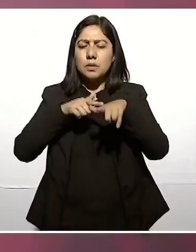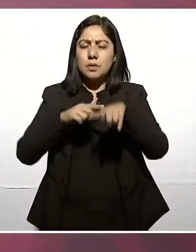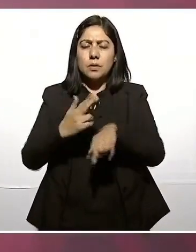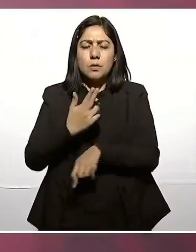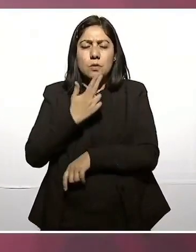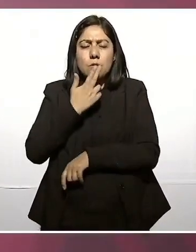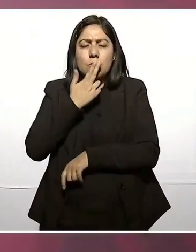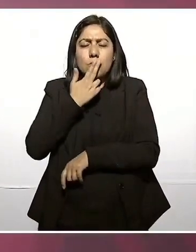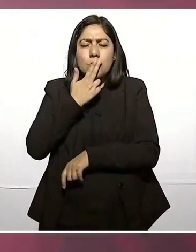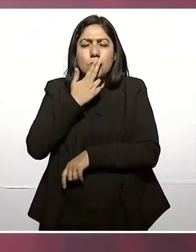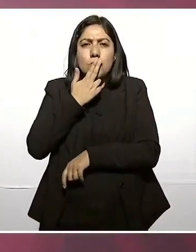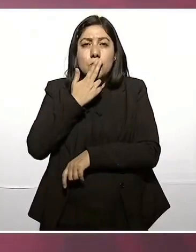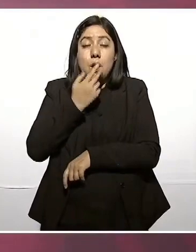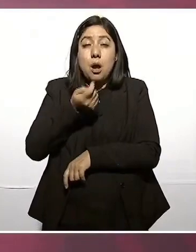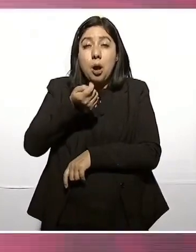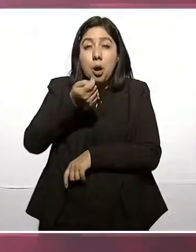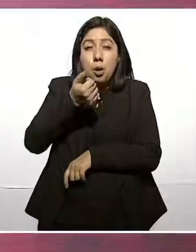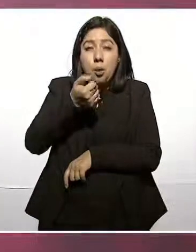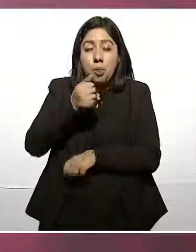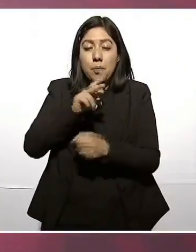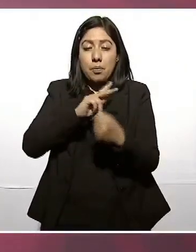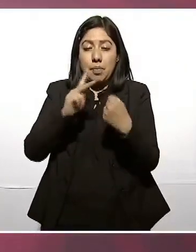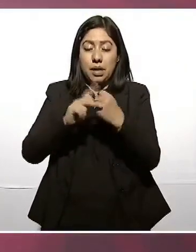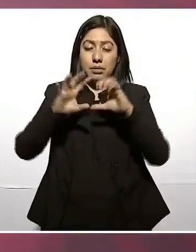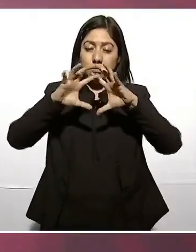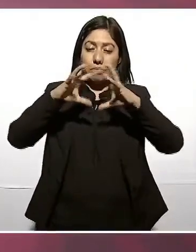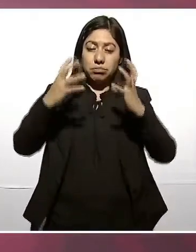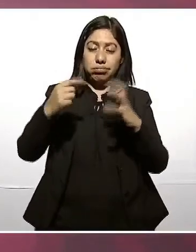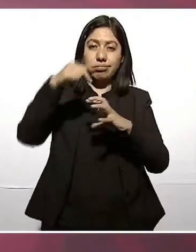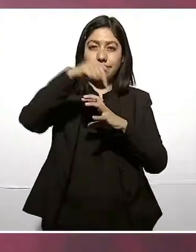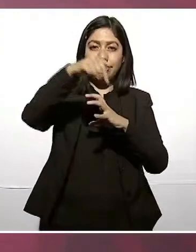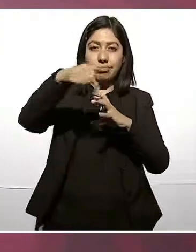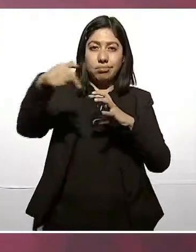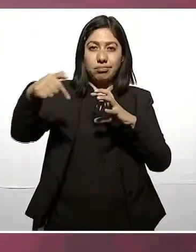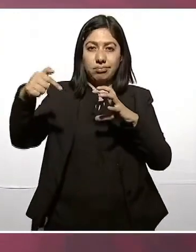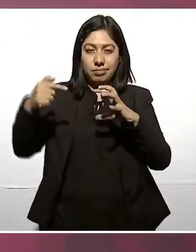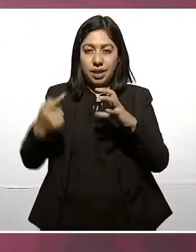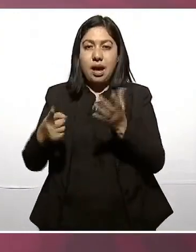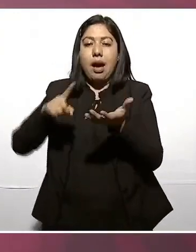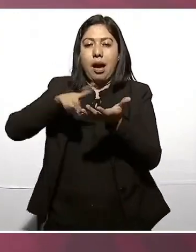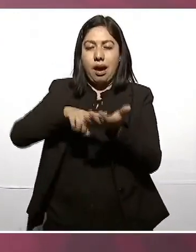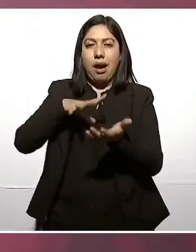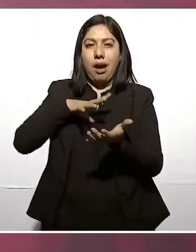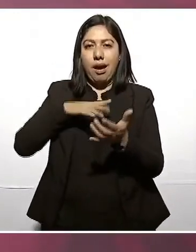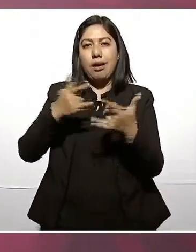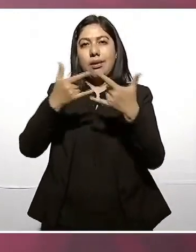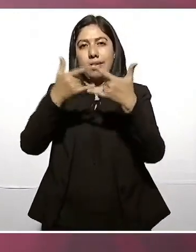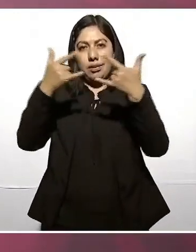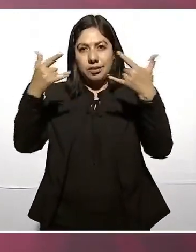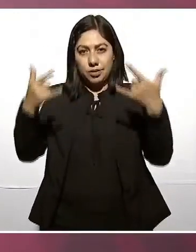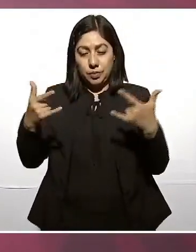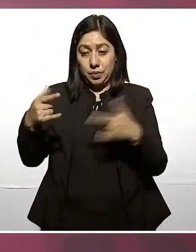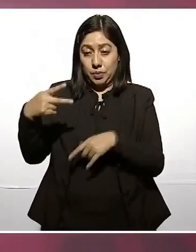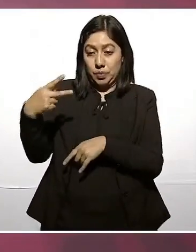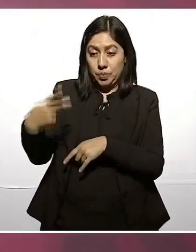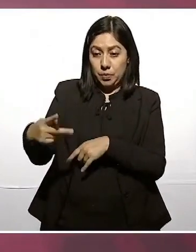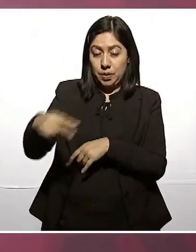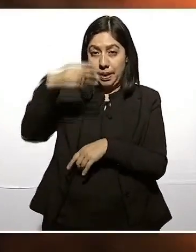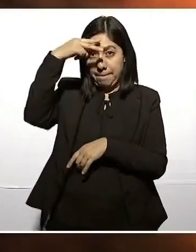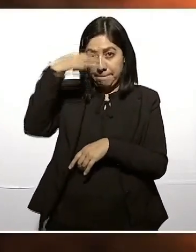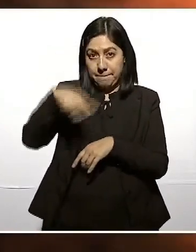Son pocos los países en el mundo que tienen la historia de México.